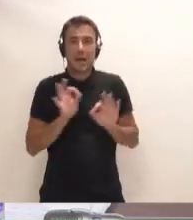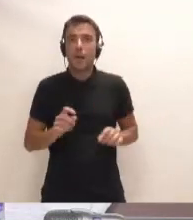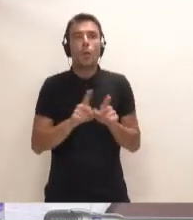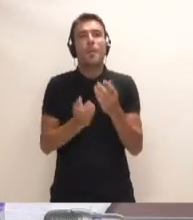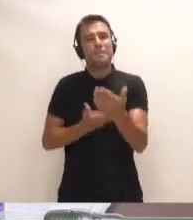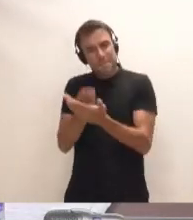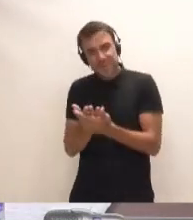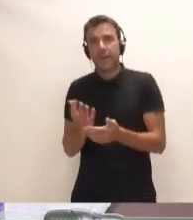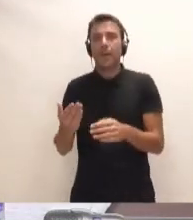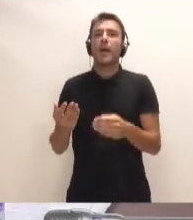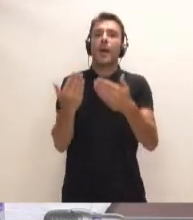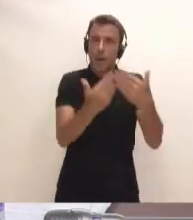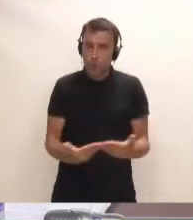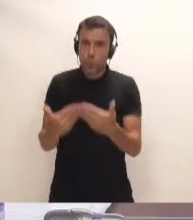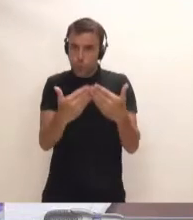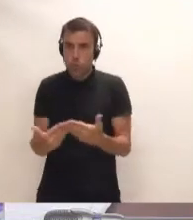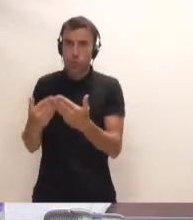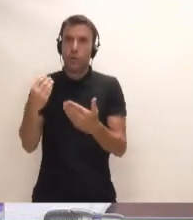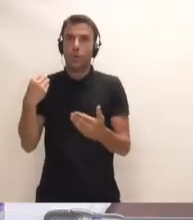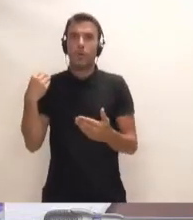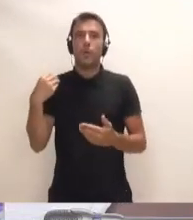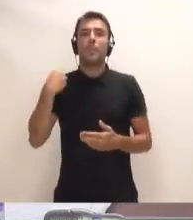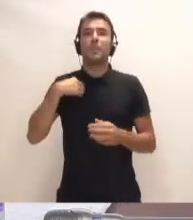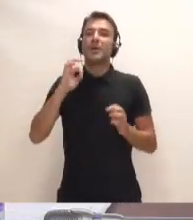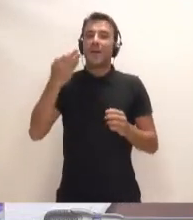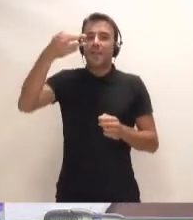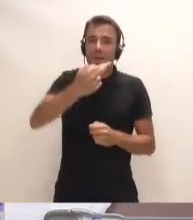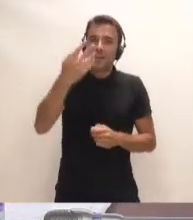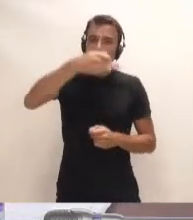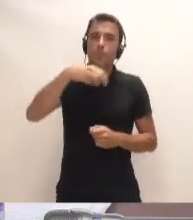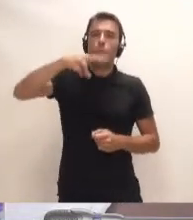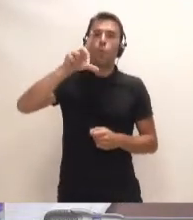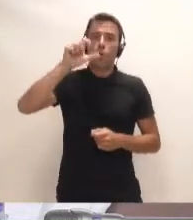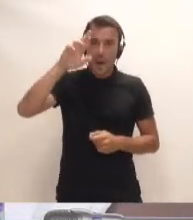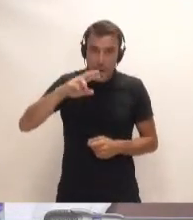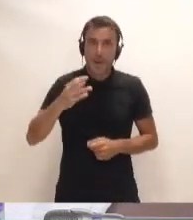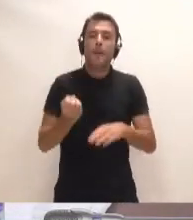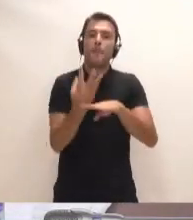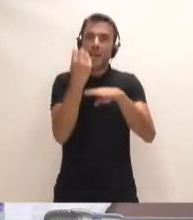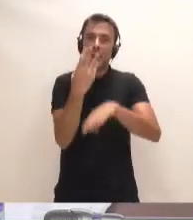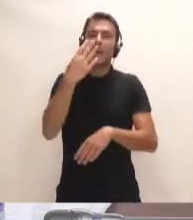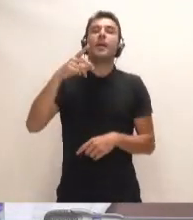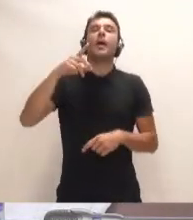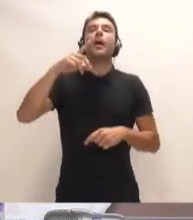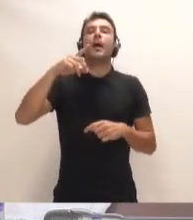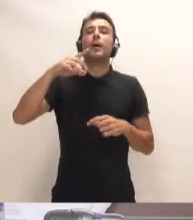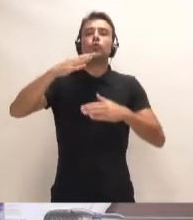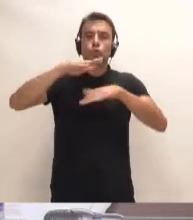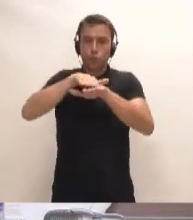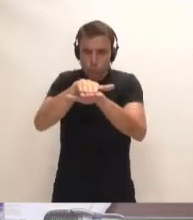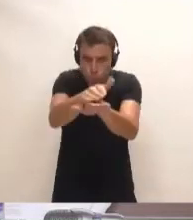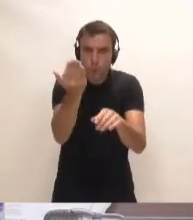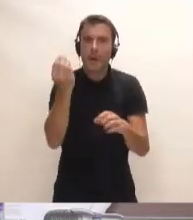serie de estudios a realizar sobre el delfín mular y el calderón tropical, sobre las tortugas, sobre los cebadales,